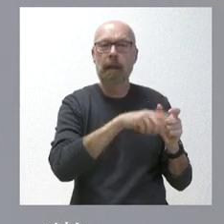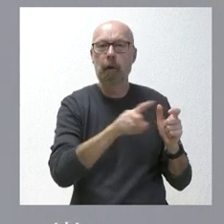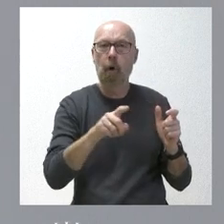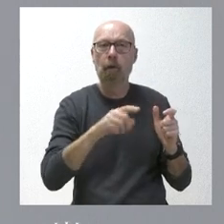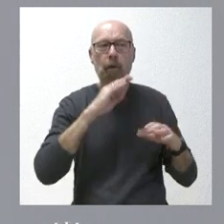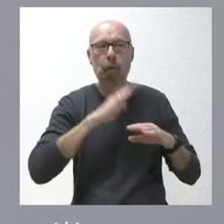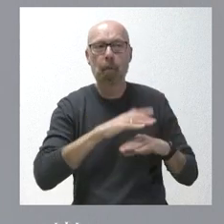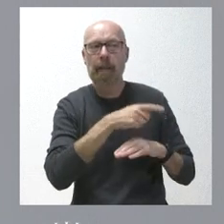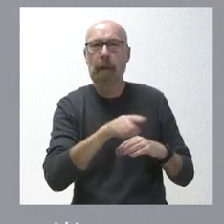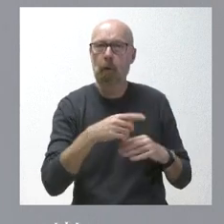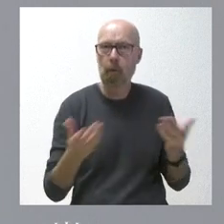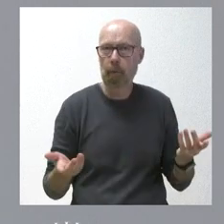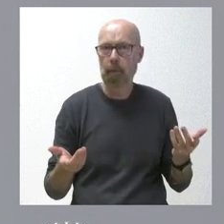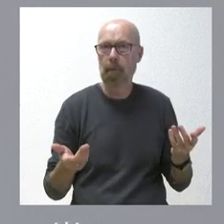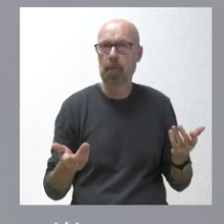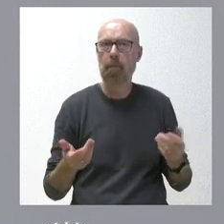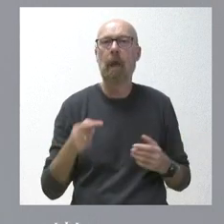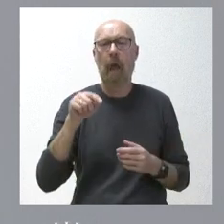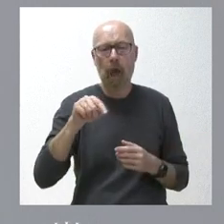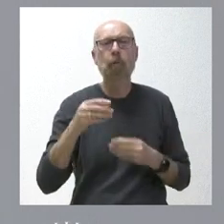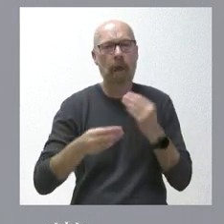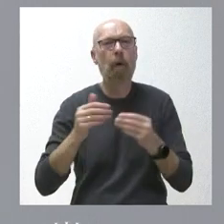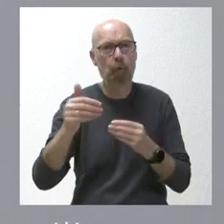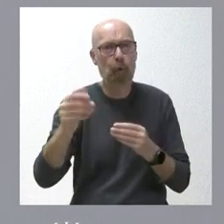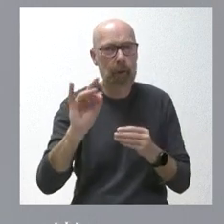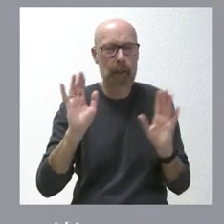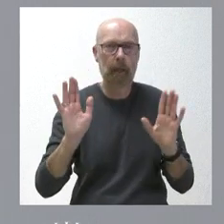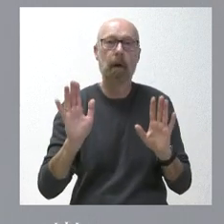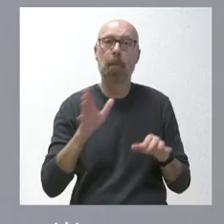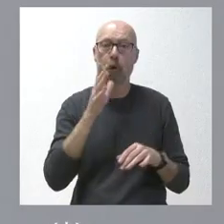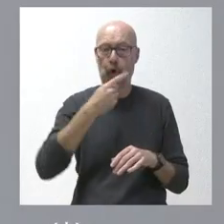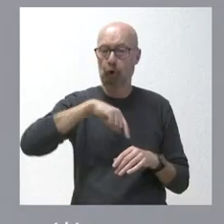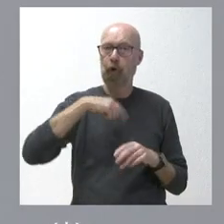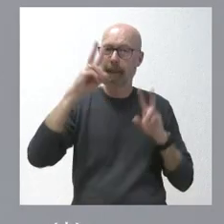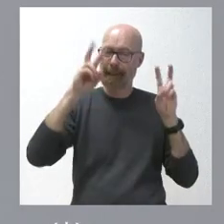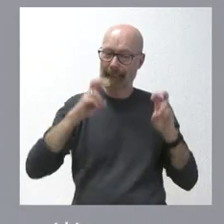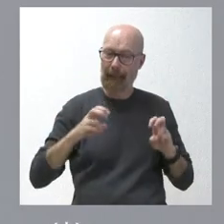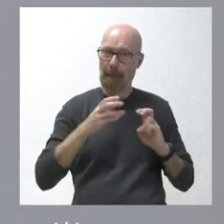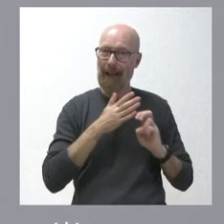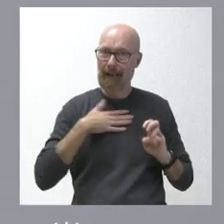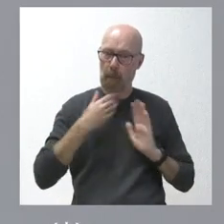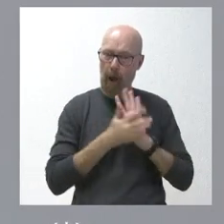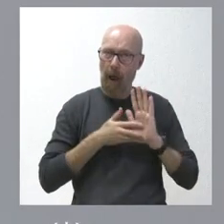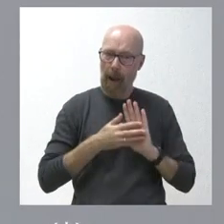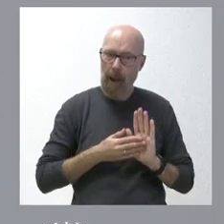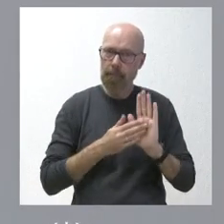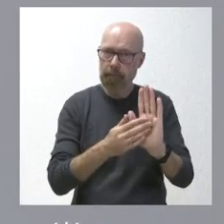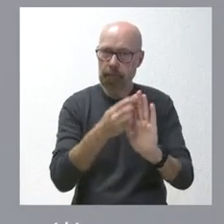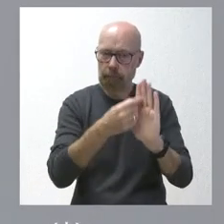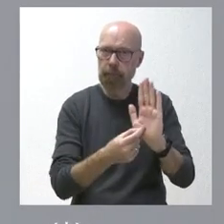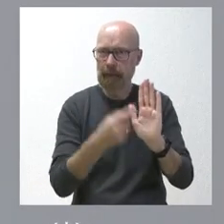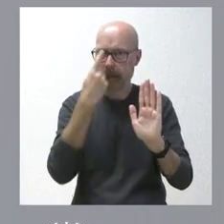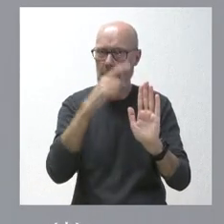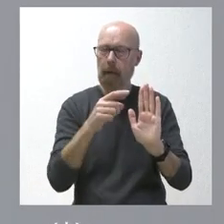sido útil, que esto es lo que haremos en el futuro, porque nosotros sí sabemos lo que vamos a poner encima de la mesa y sí sabremos dentro de unos meses si